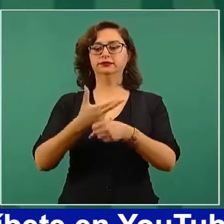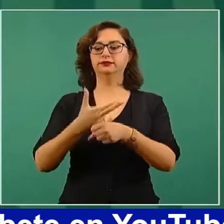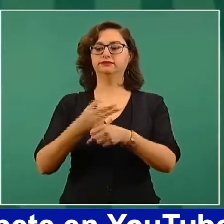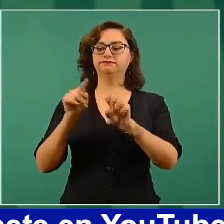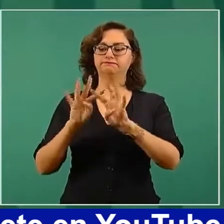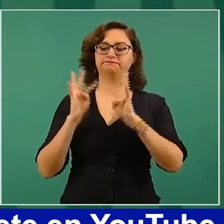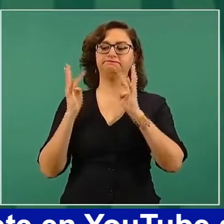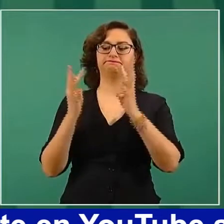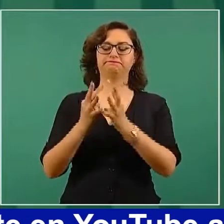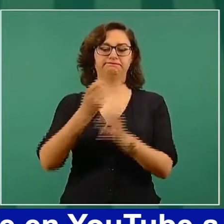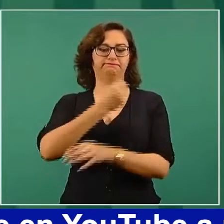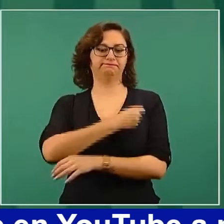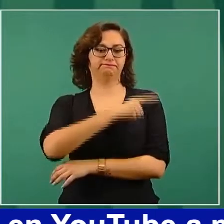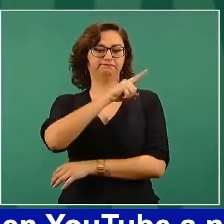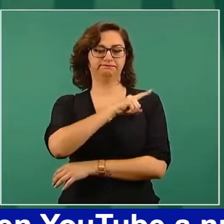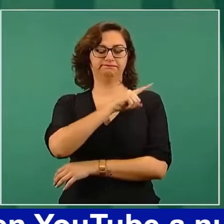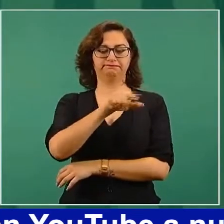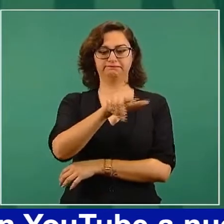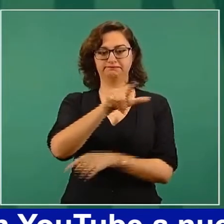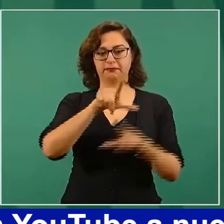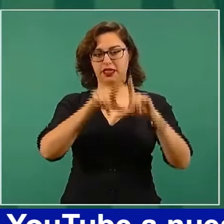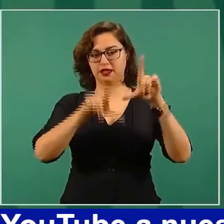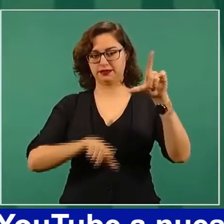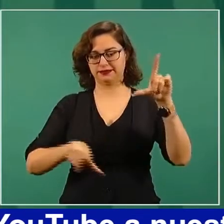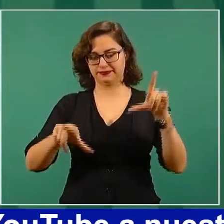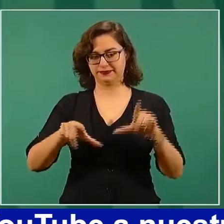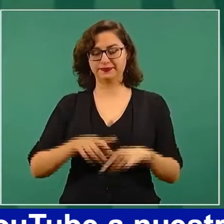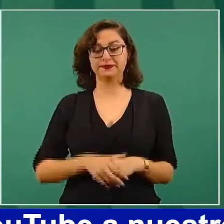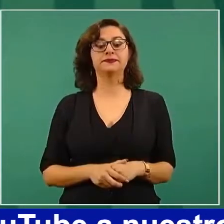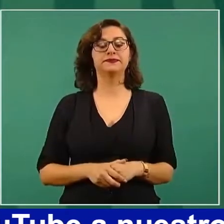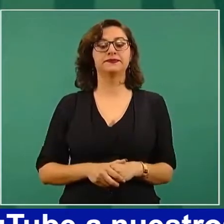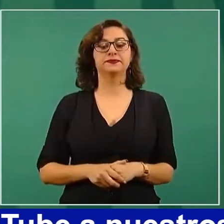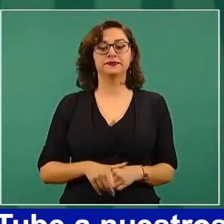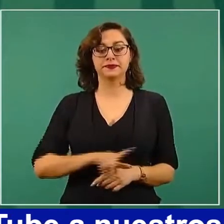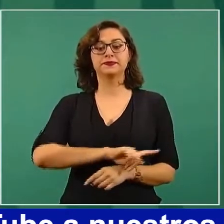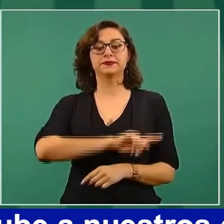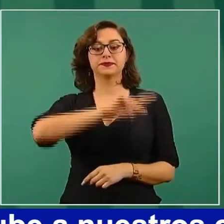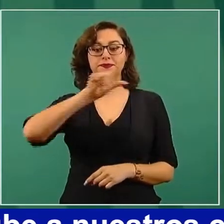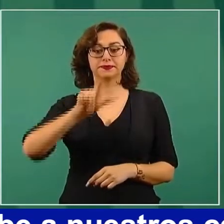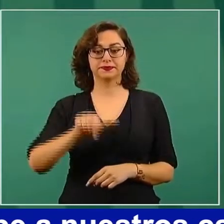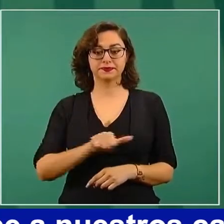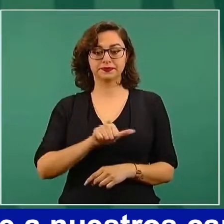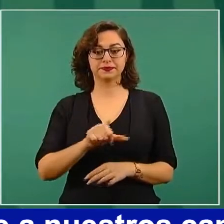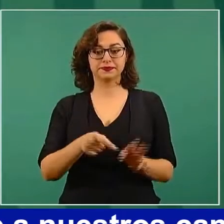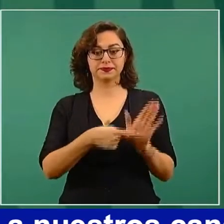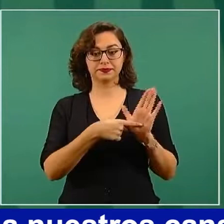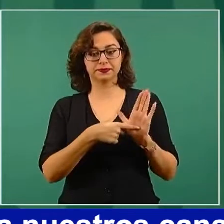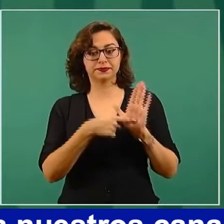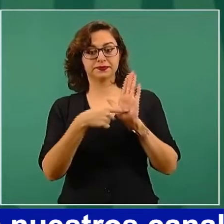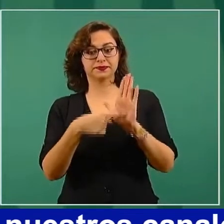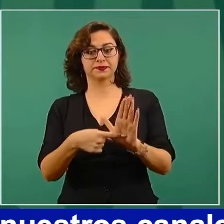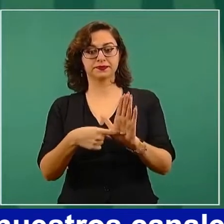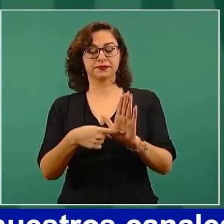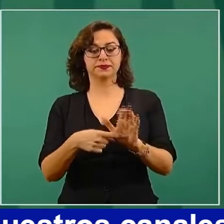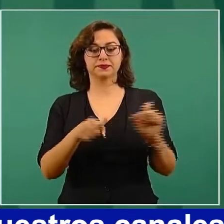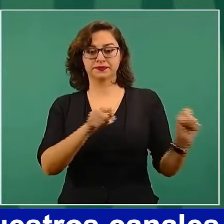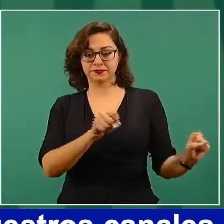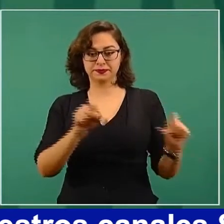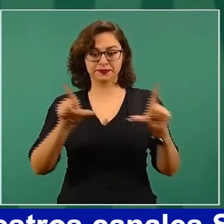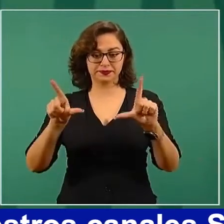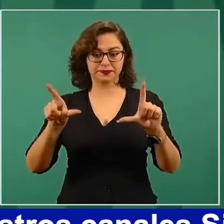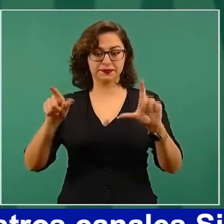General. Luego hacemos la proyección del video